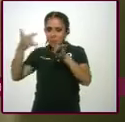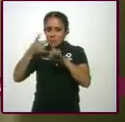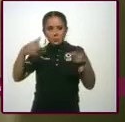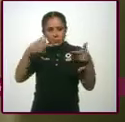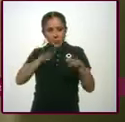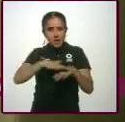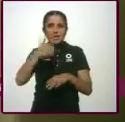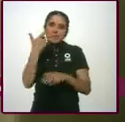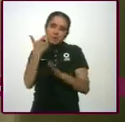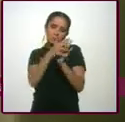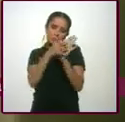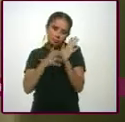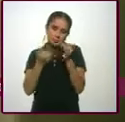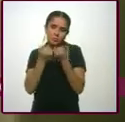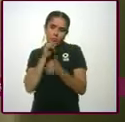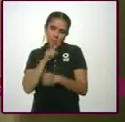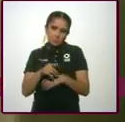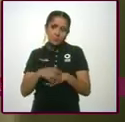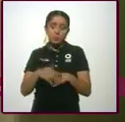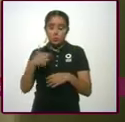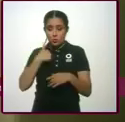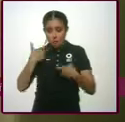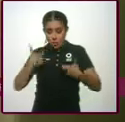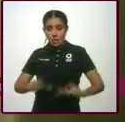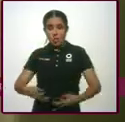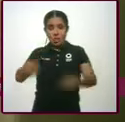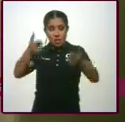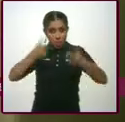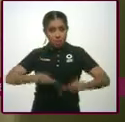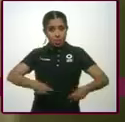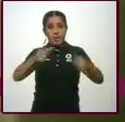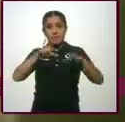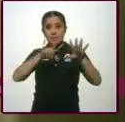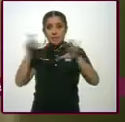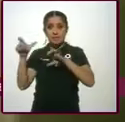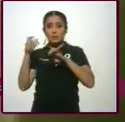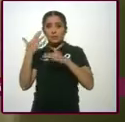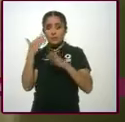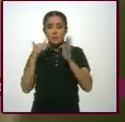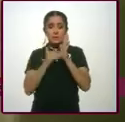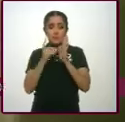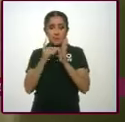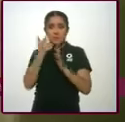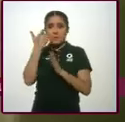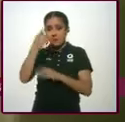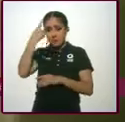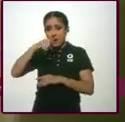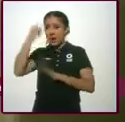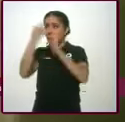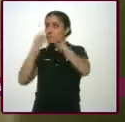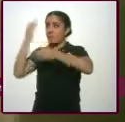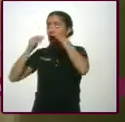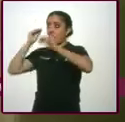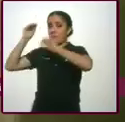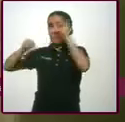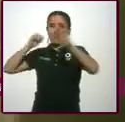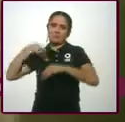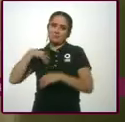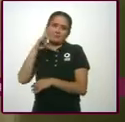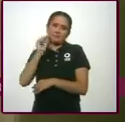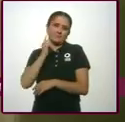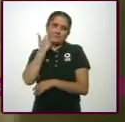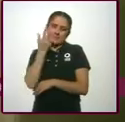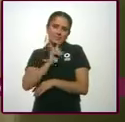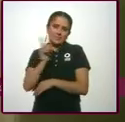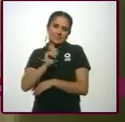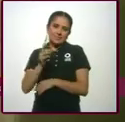austeridad. O por ejemplo, no podemos gastar 750 millones de pesos en publicidad, porque, pues, para empezar ya